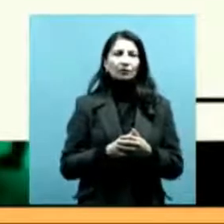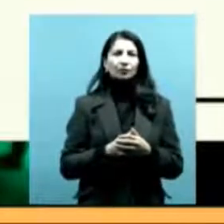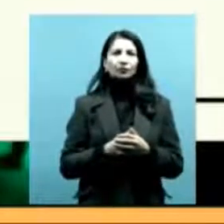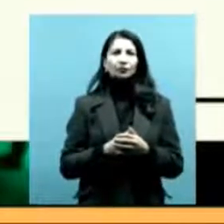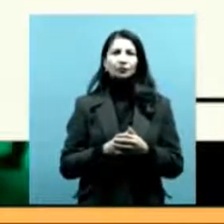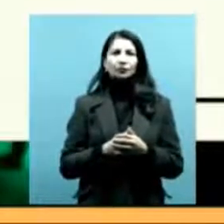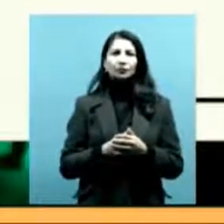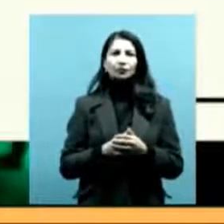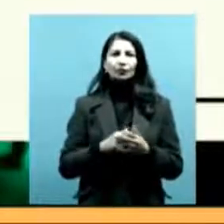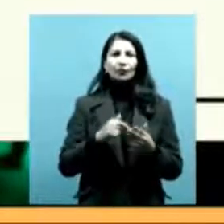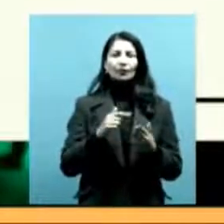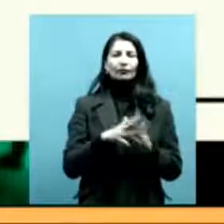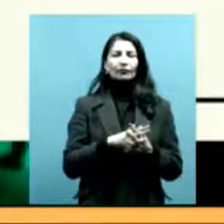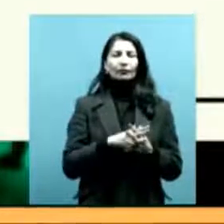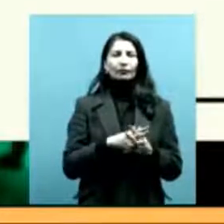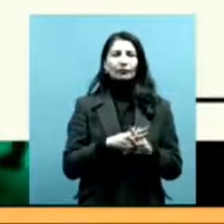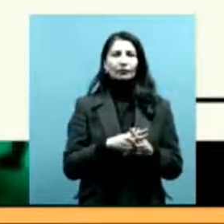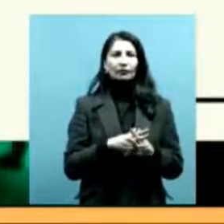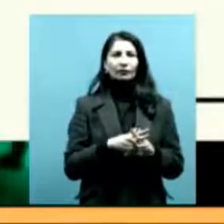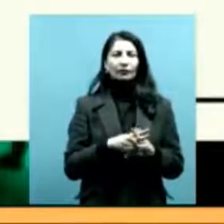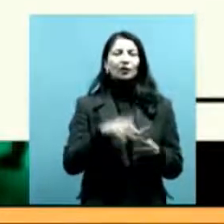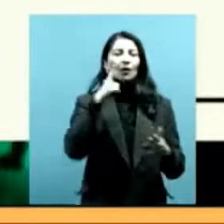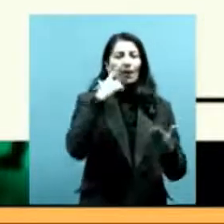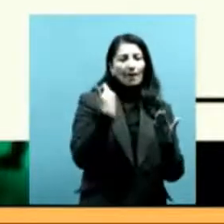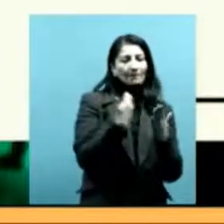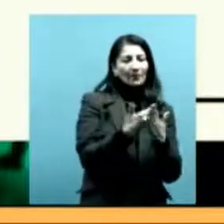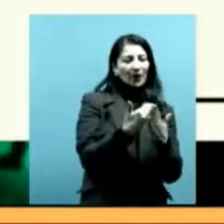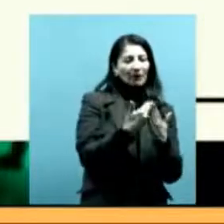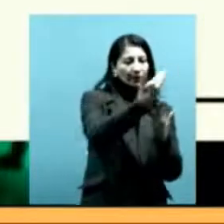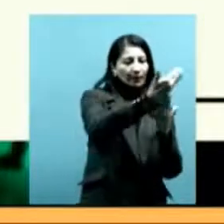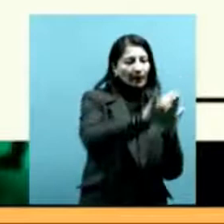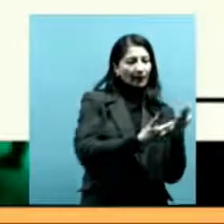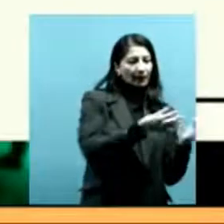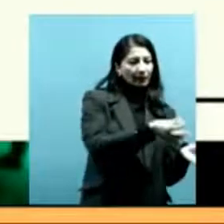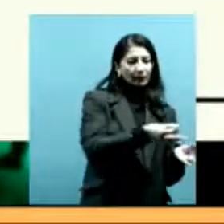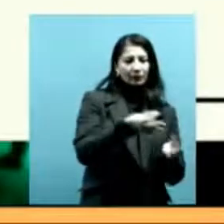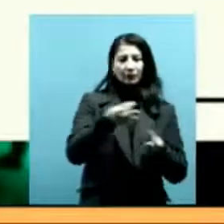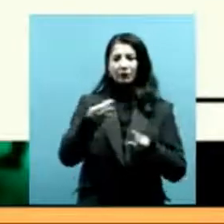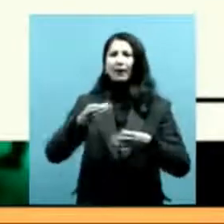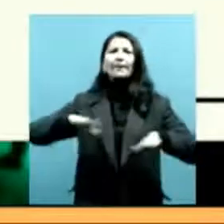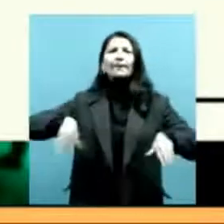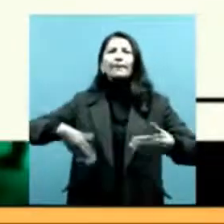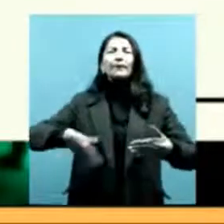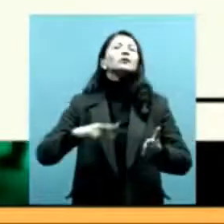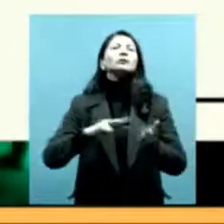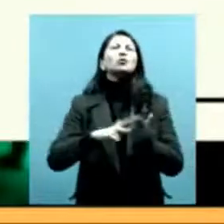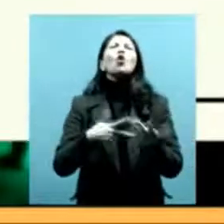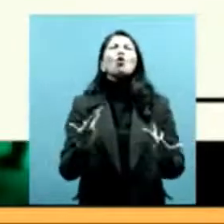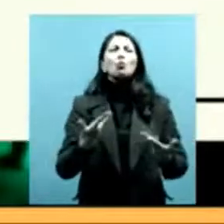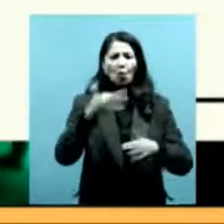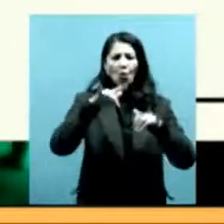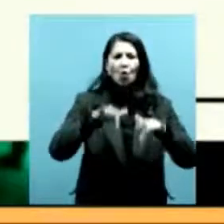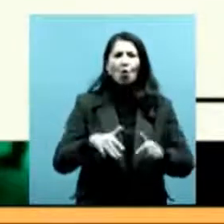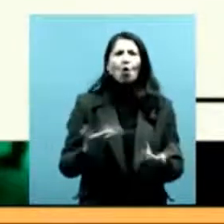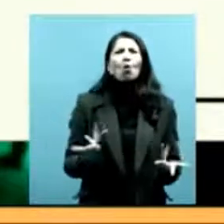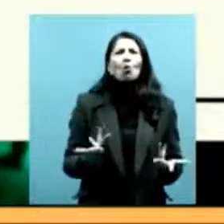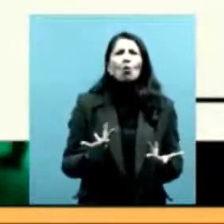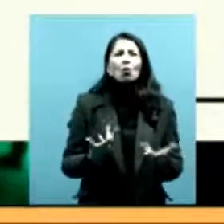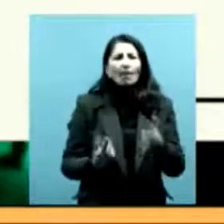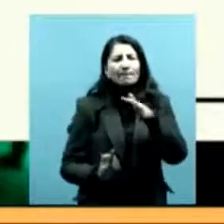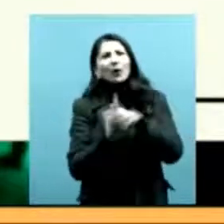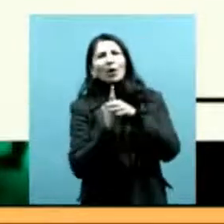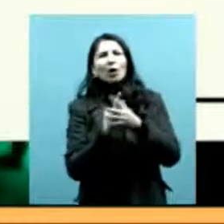la producción de pruebas y de evidencias del reconocimiento estatal, producir pruebas y evidencias de